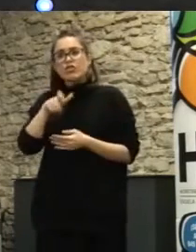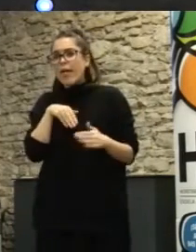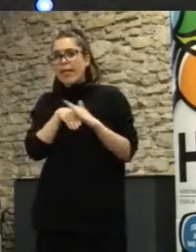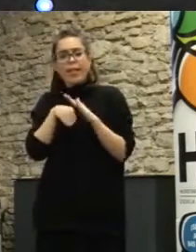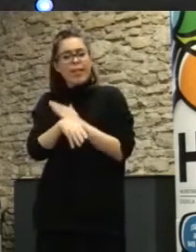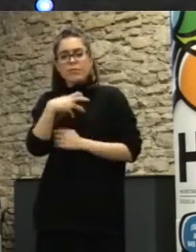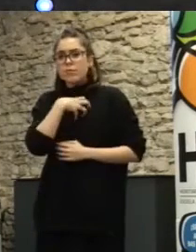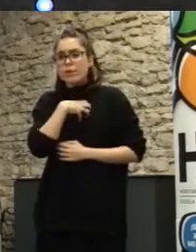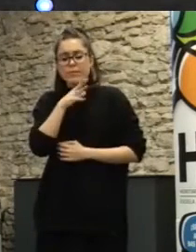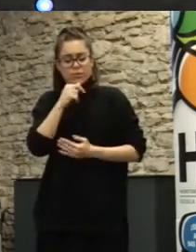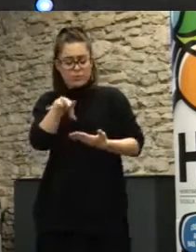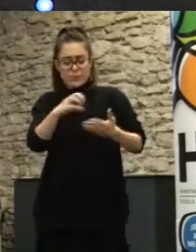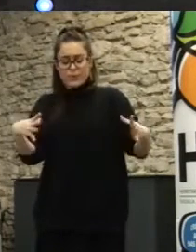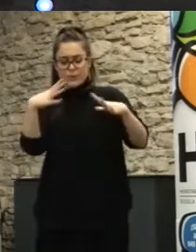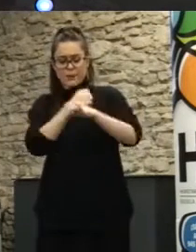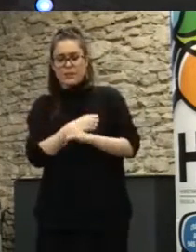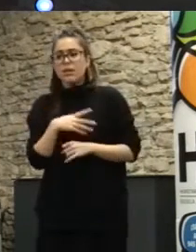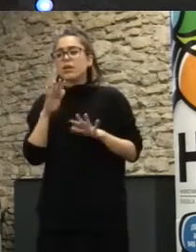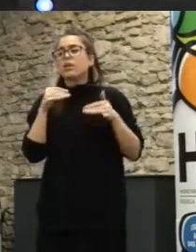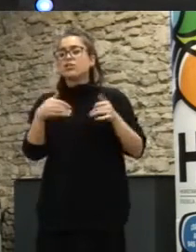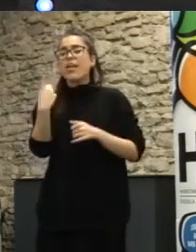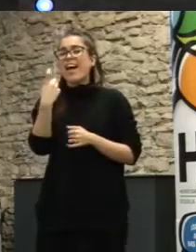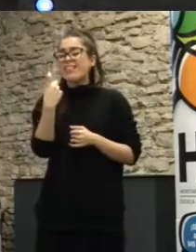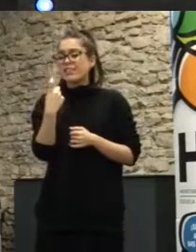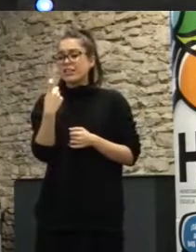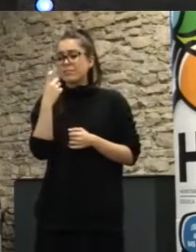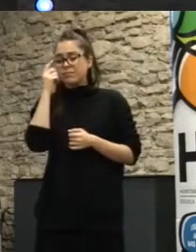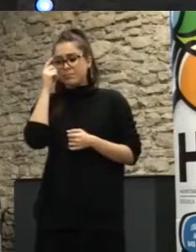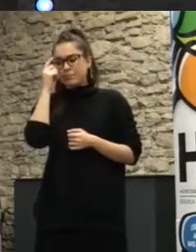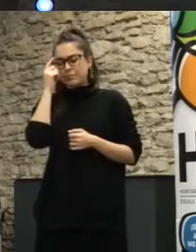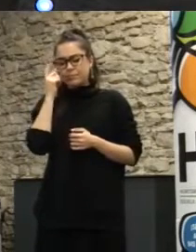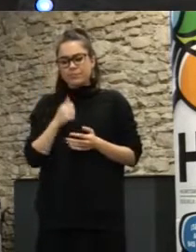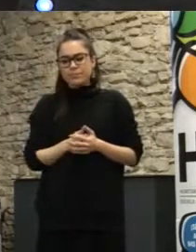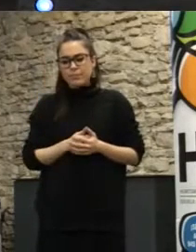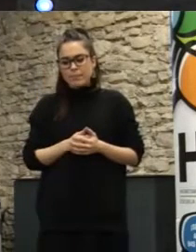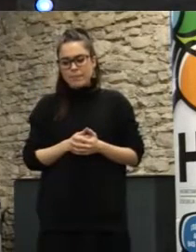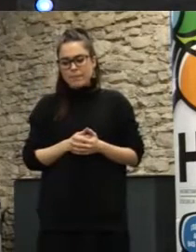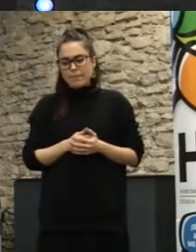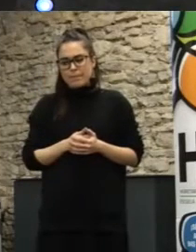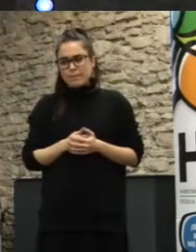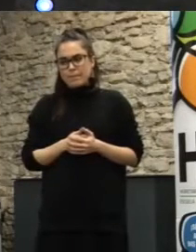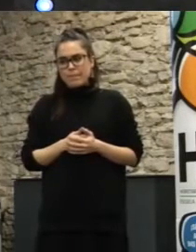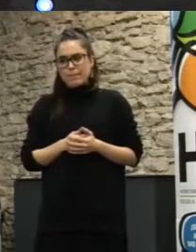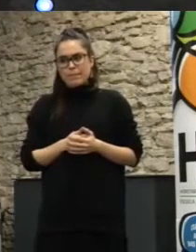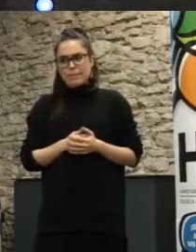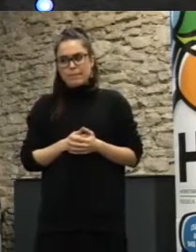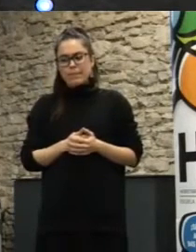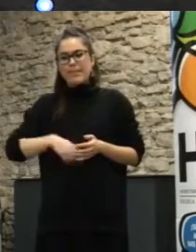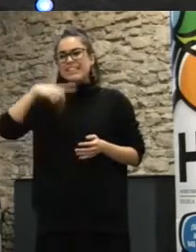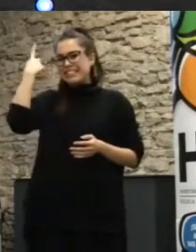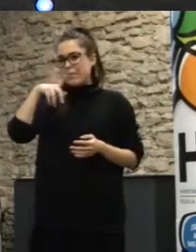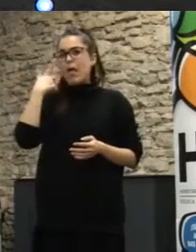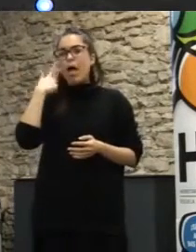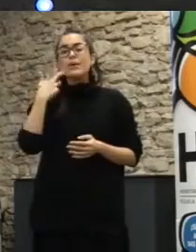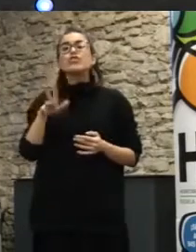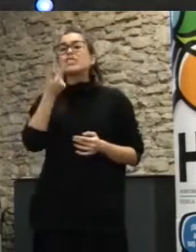Yo creo que aquí hay que poner desde luego hay que señalar que si queremos que haya una participación